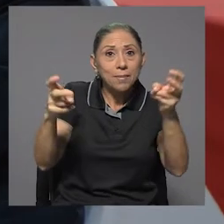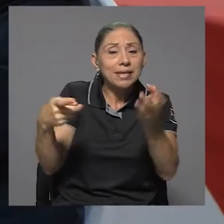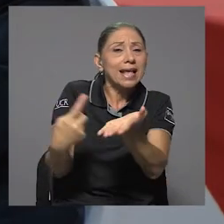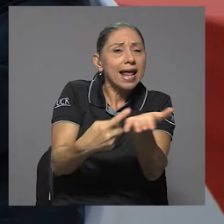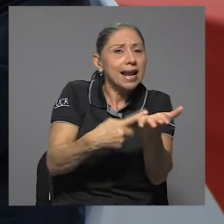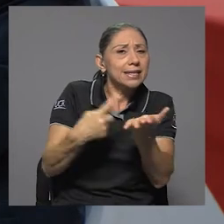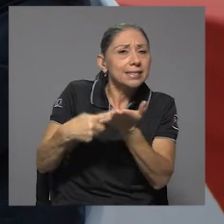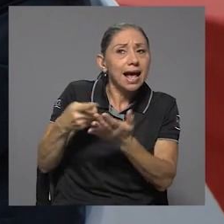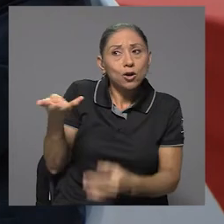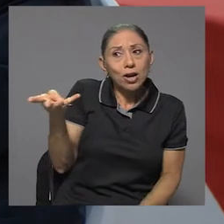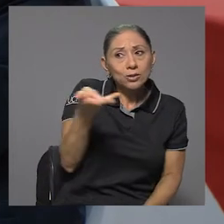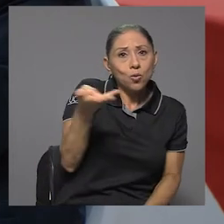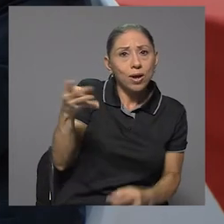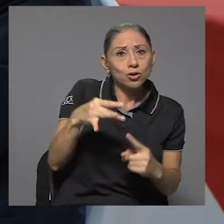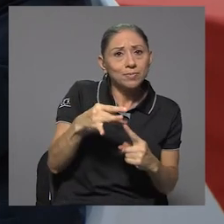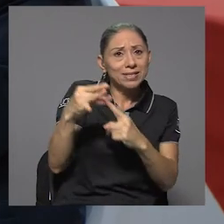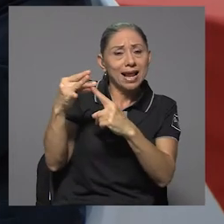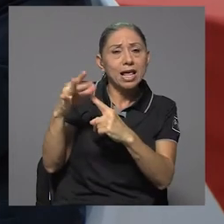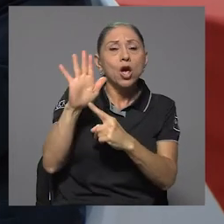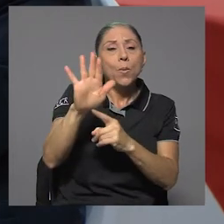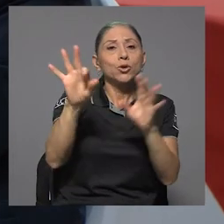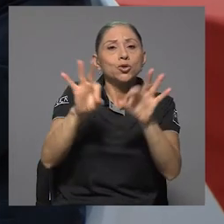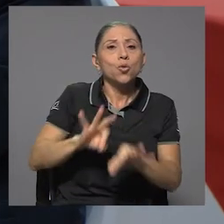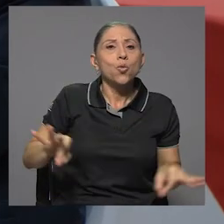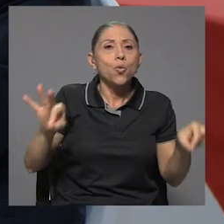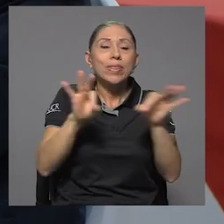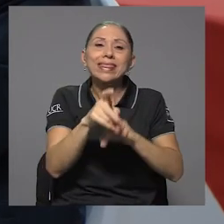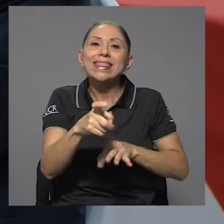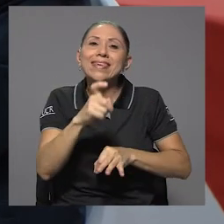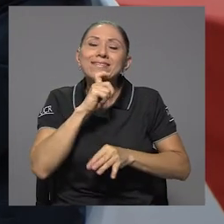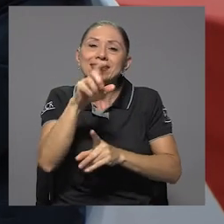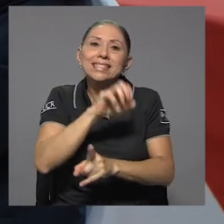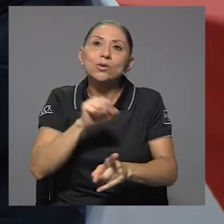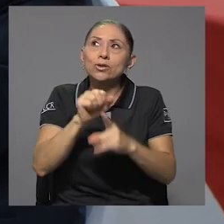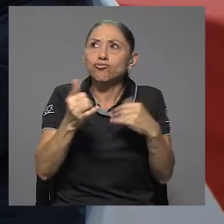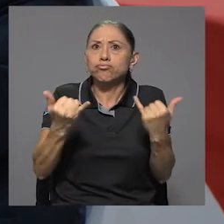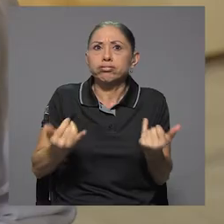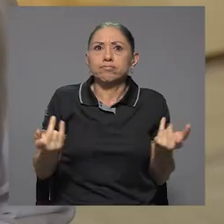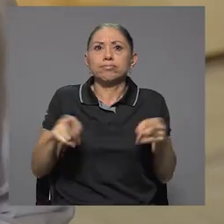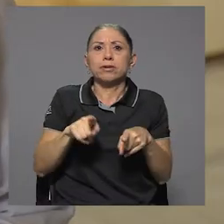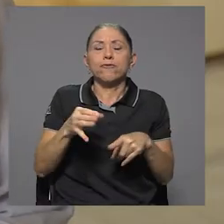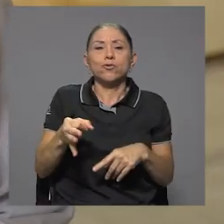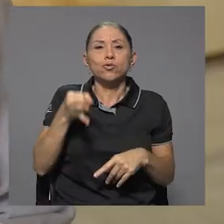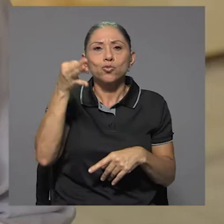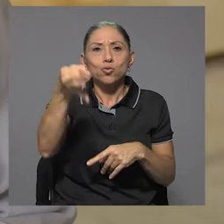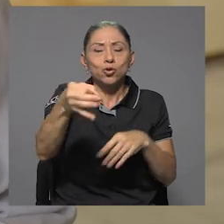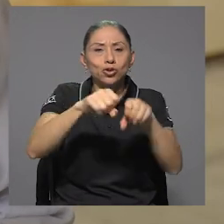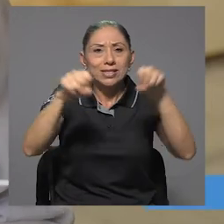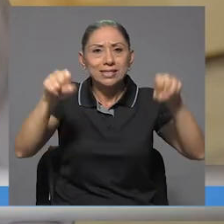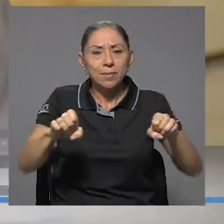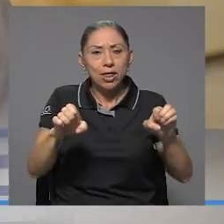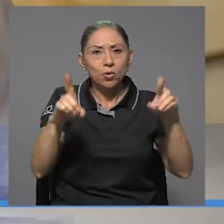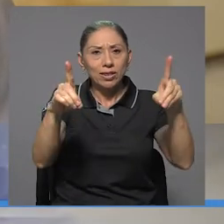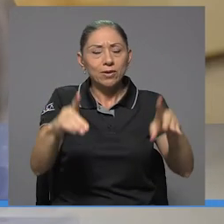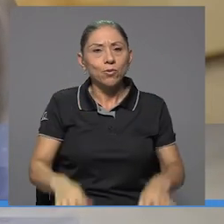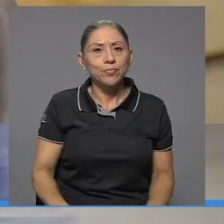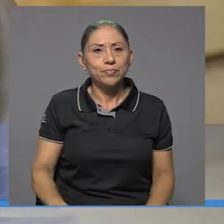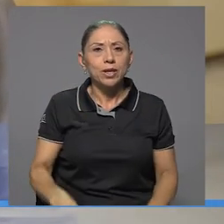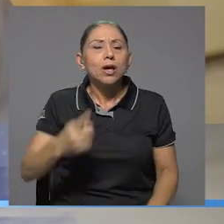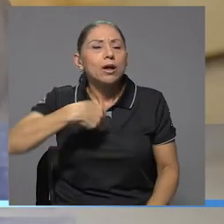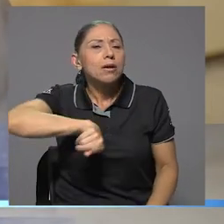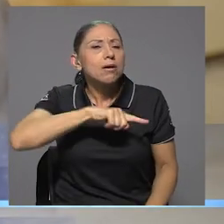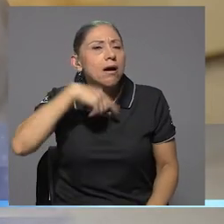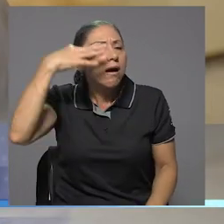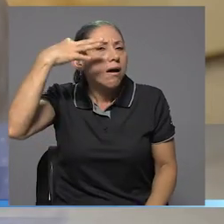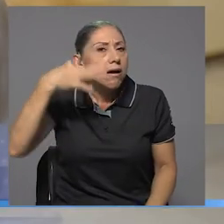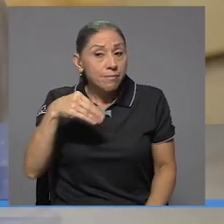relevancia ante la difícil realidad y el futuro del sistema educativo. Nosotros consideramos que hacer este tipo de encuentros